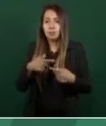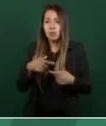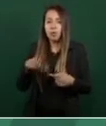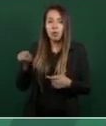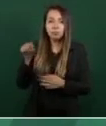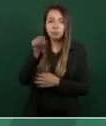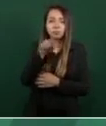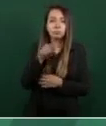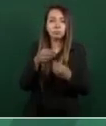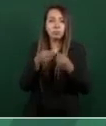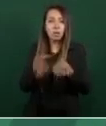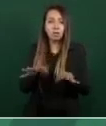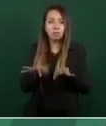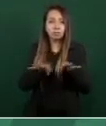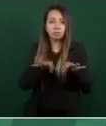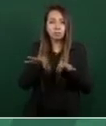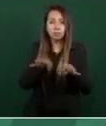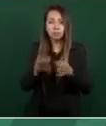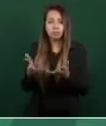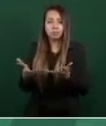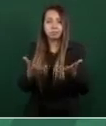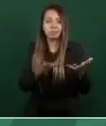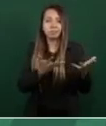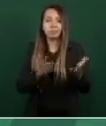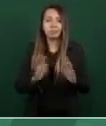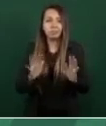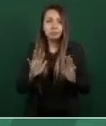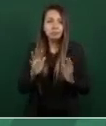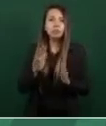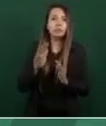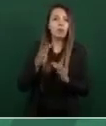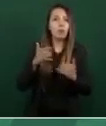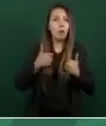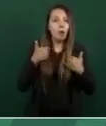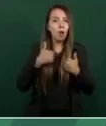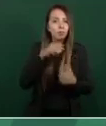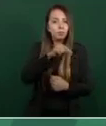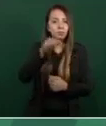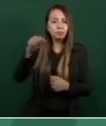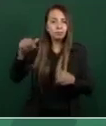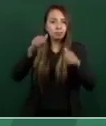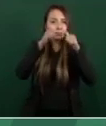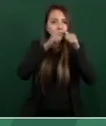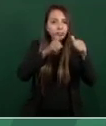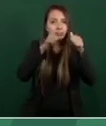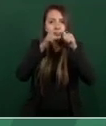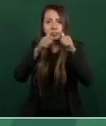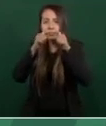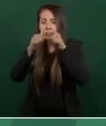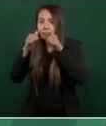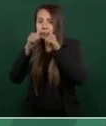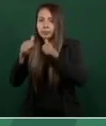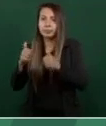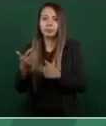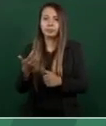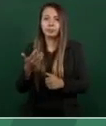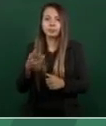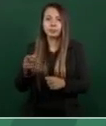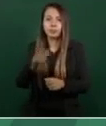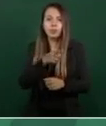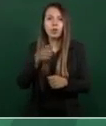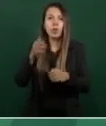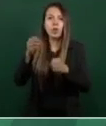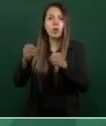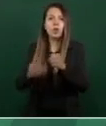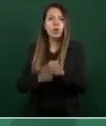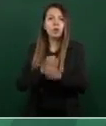oportunidad de trabajo, atender a los jóvenes que tengan oportunidad